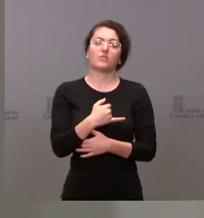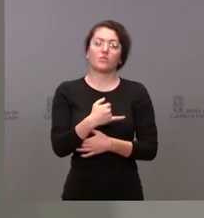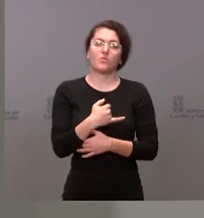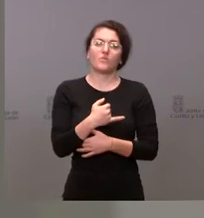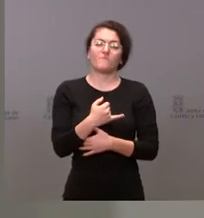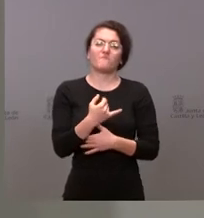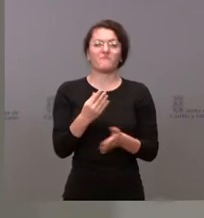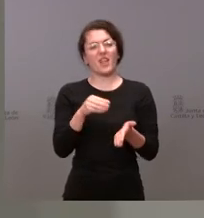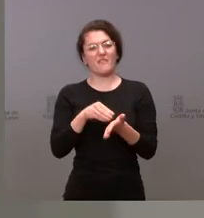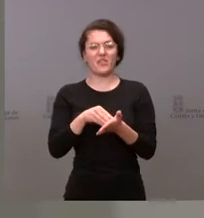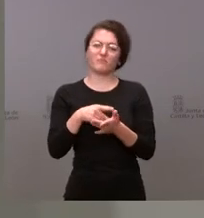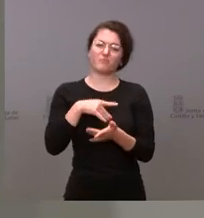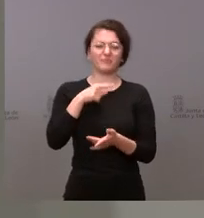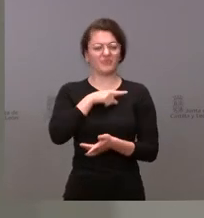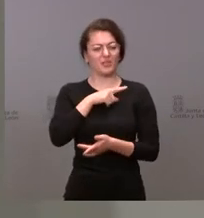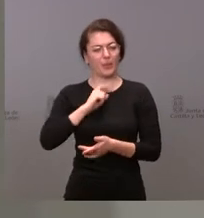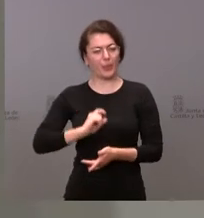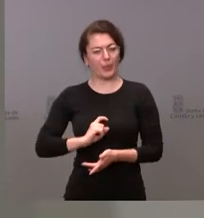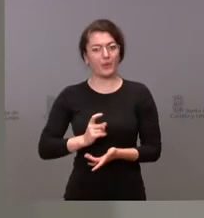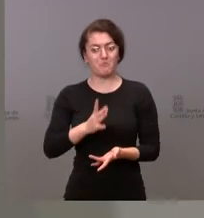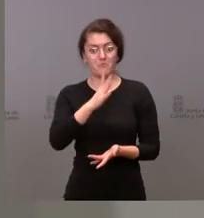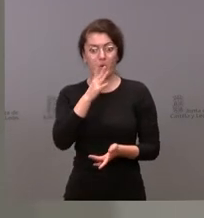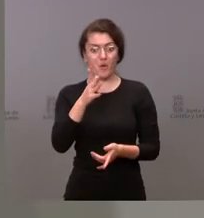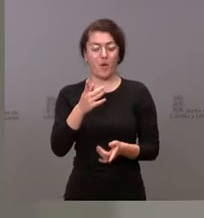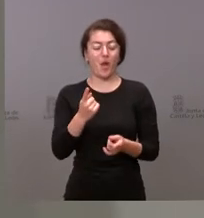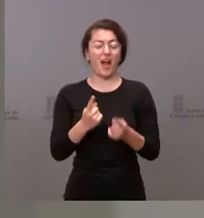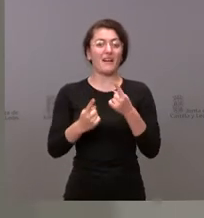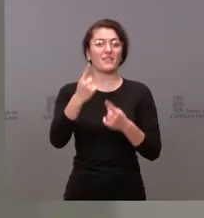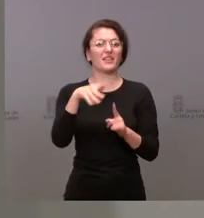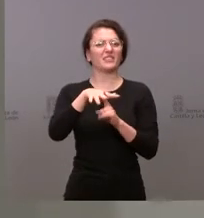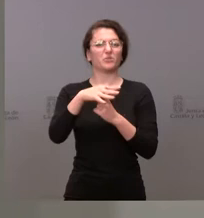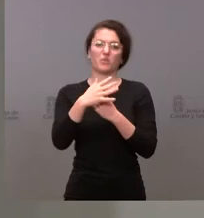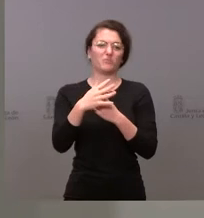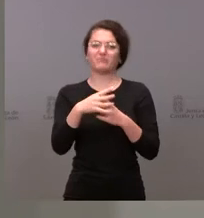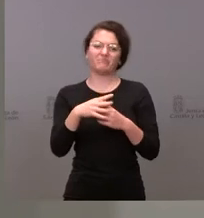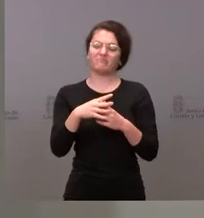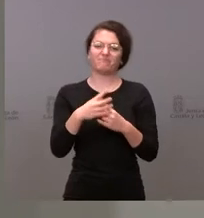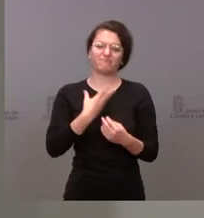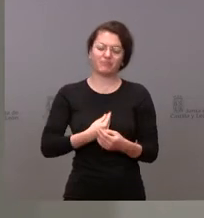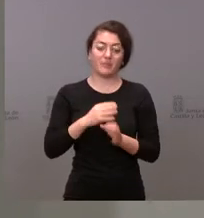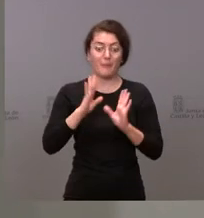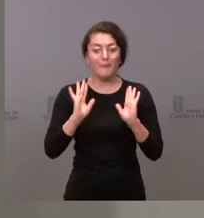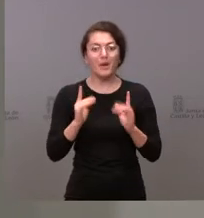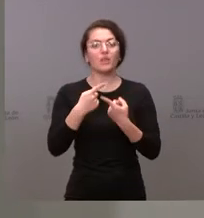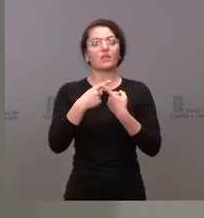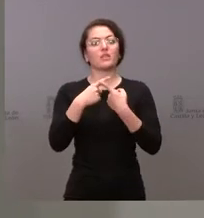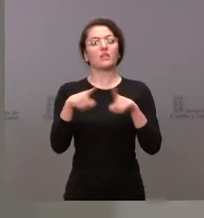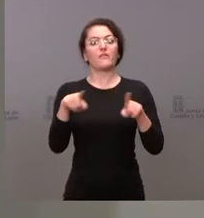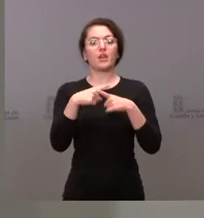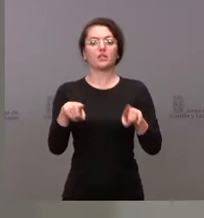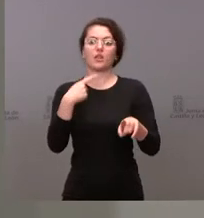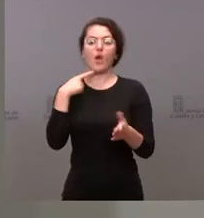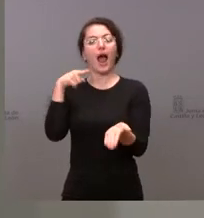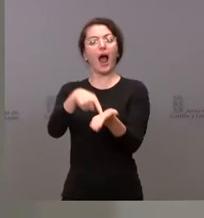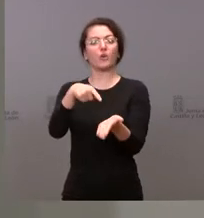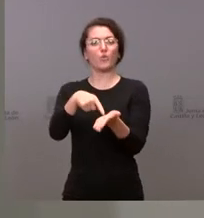desánimo ya que a veces se generen situaciones de desafección. Asunto diferente es que se acuse a nadie de un delito porque a este